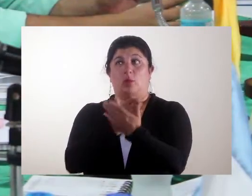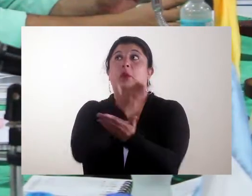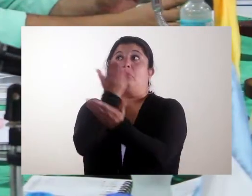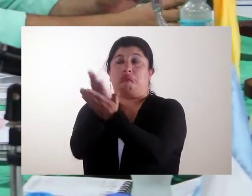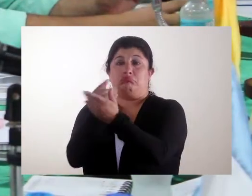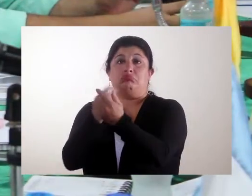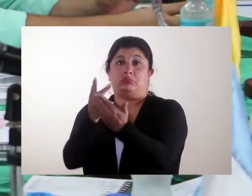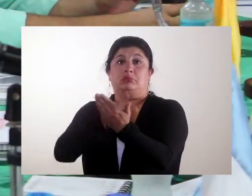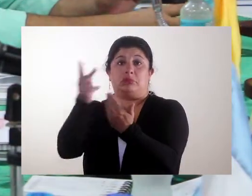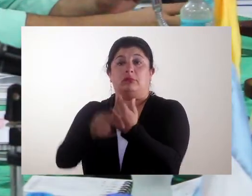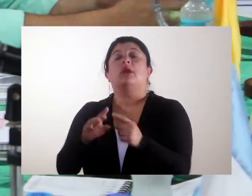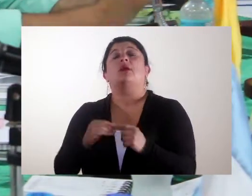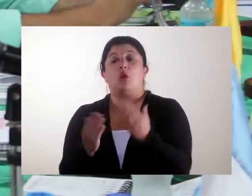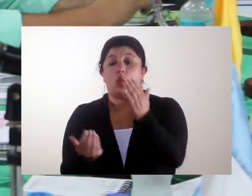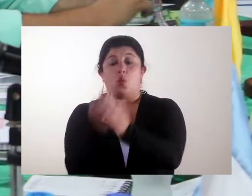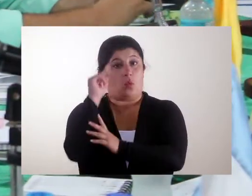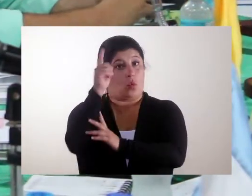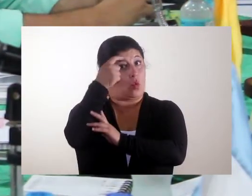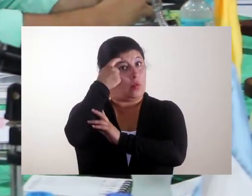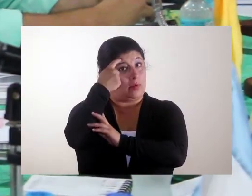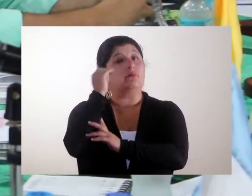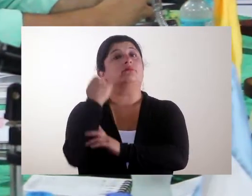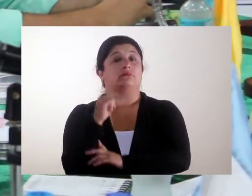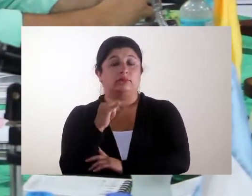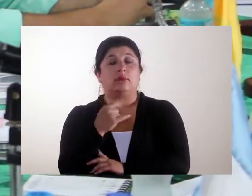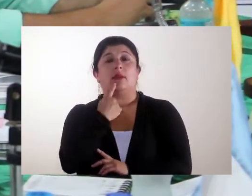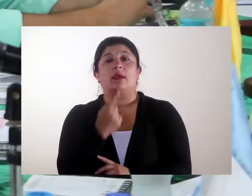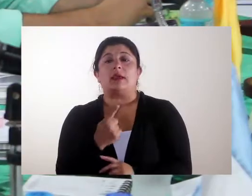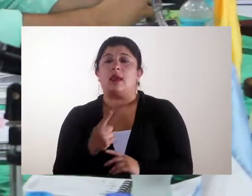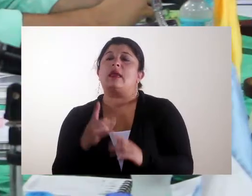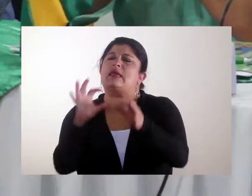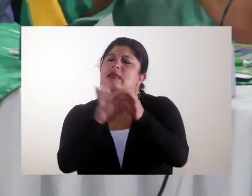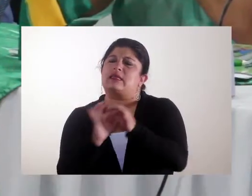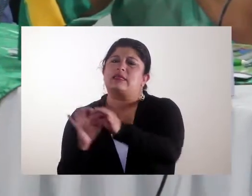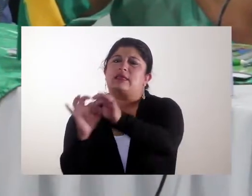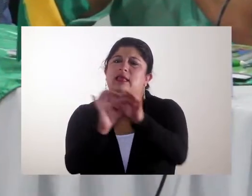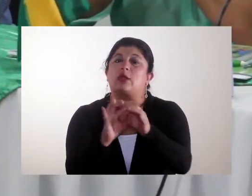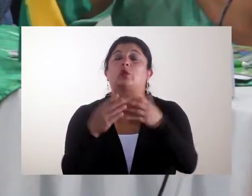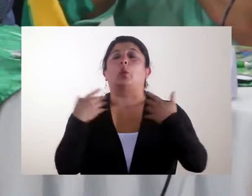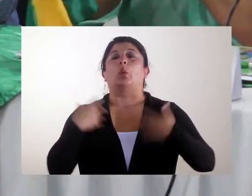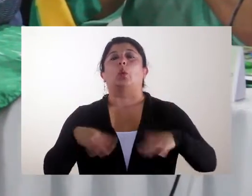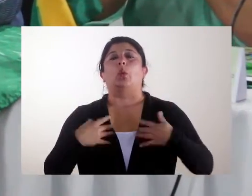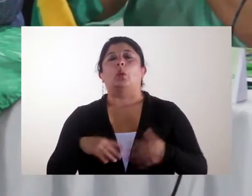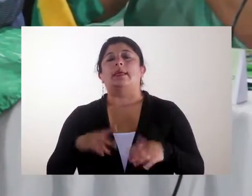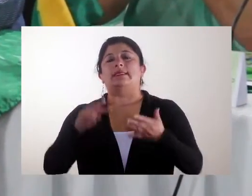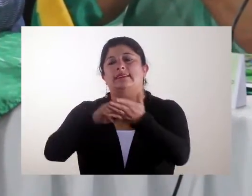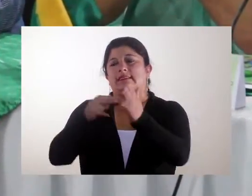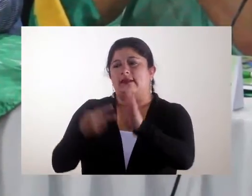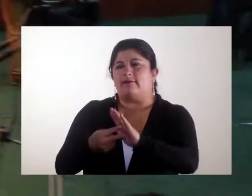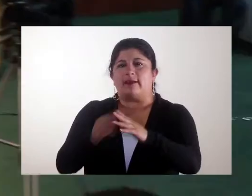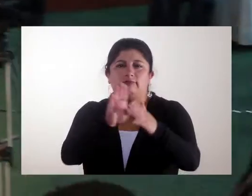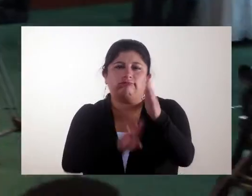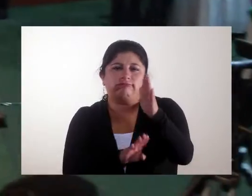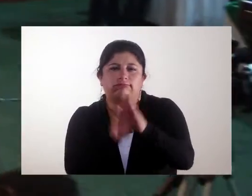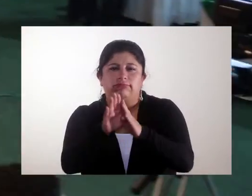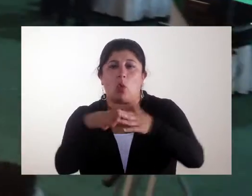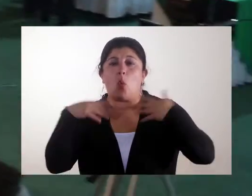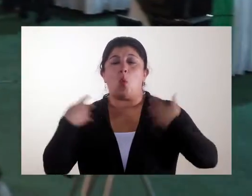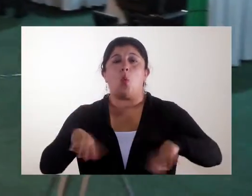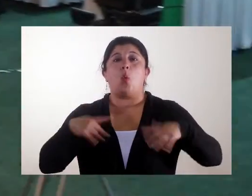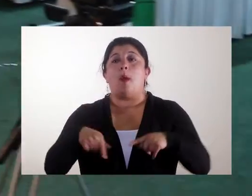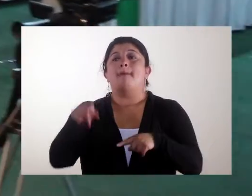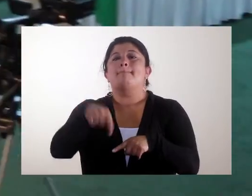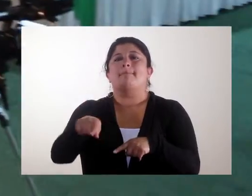Senado de la República. Siguiendo los principios del nuevo gobierno, la integración territorial se constituye en uno de los ejes de